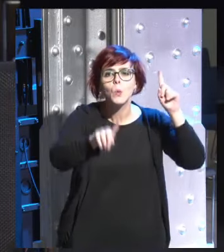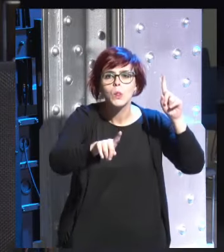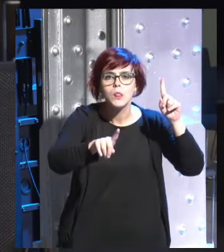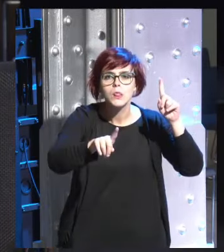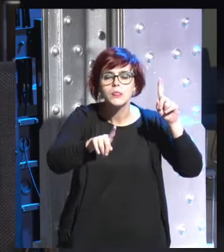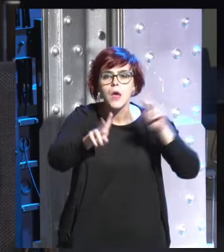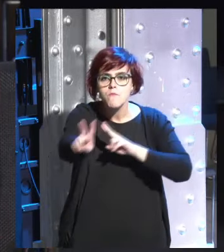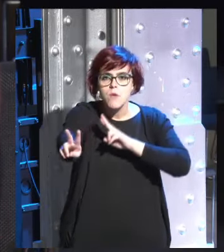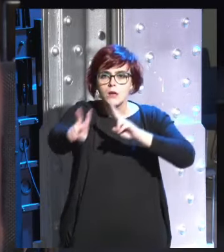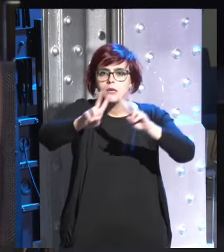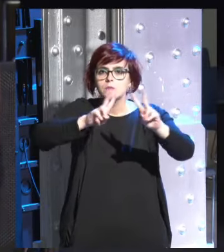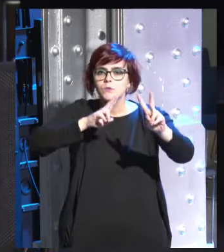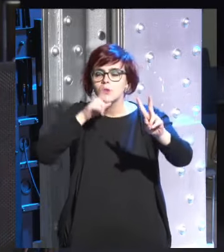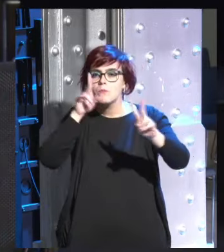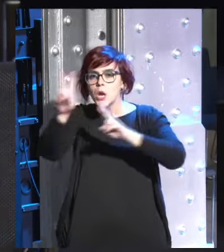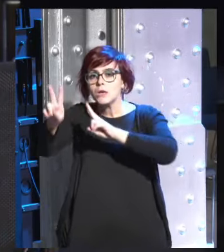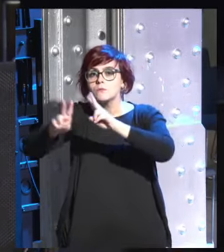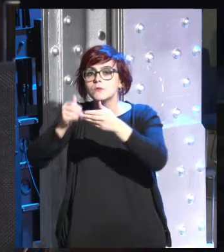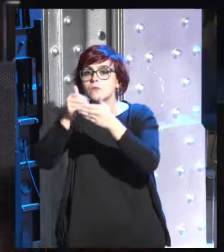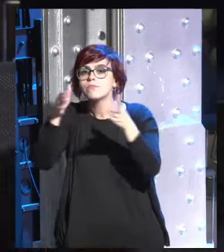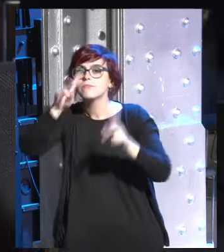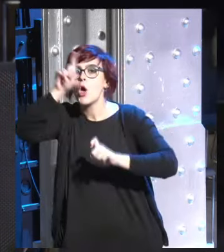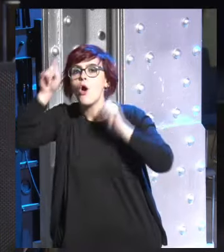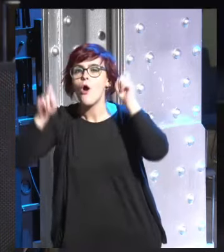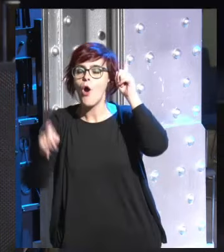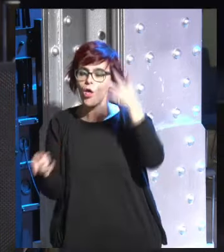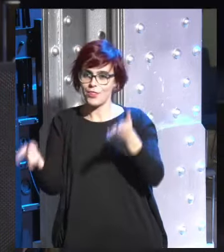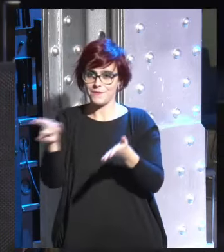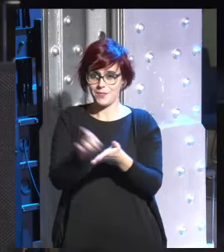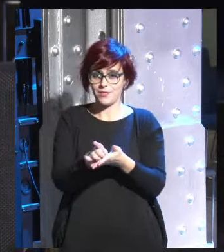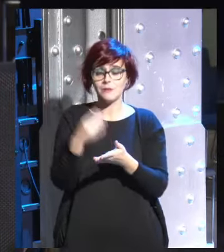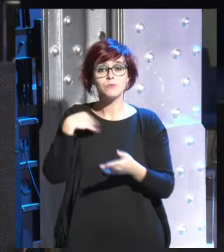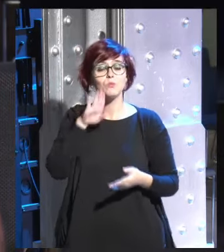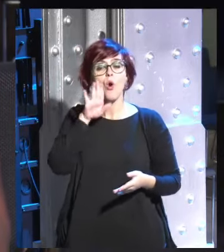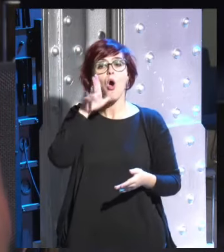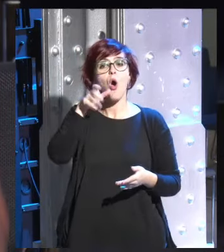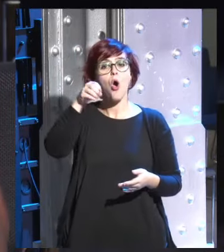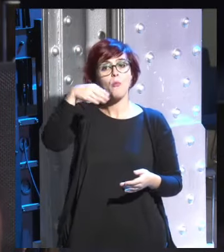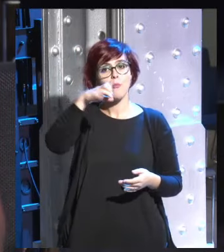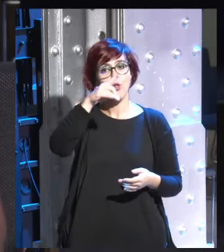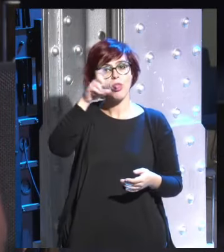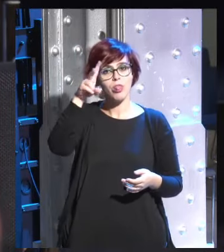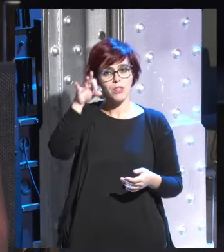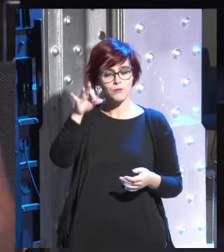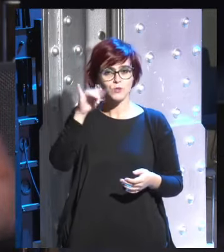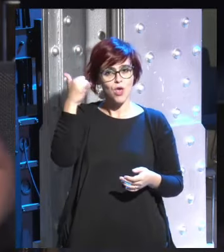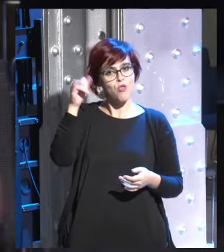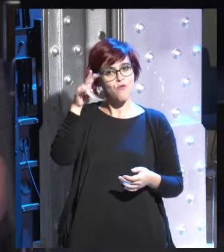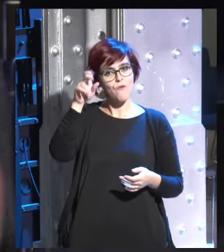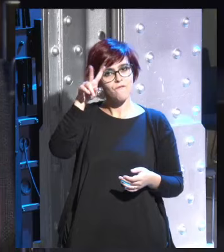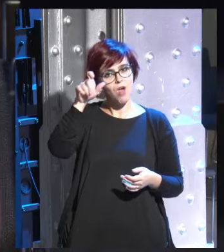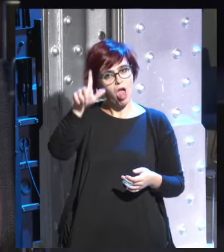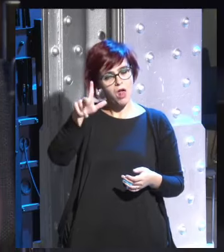abiertas otras cuestiones y que nos hacen interrogarnos con cosas eso es lo que hace Homo Deus de Yuval Noah Harari le agradezco